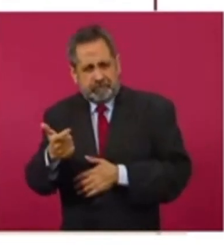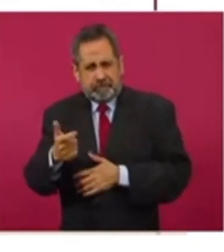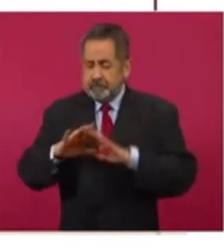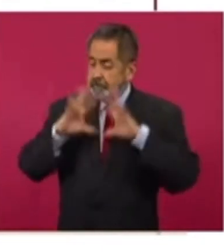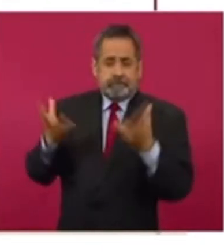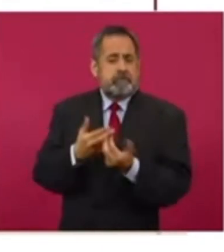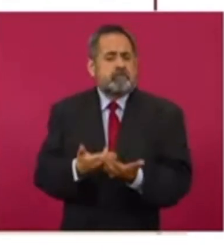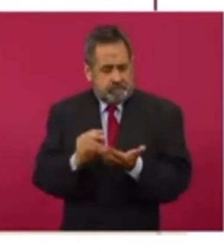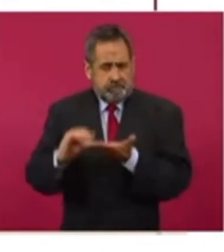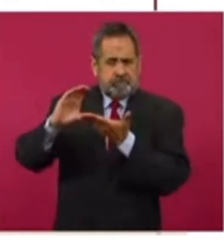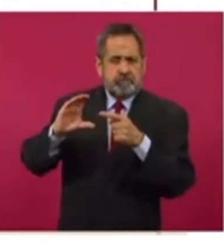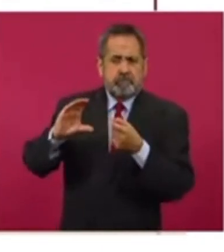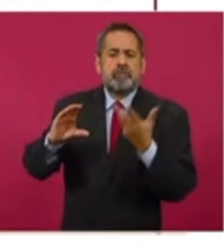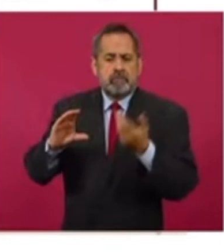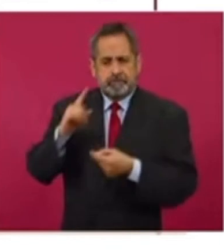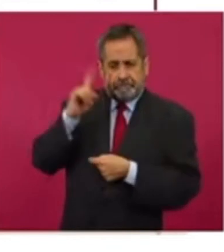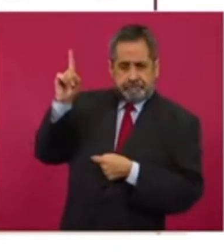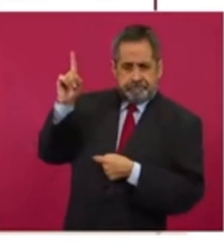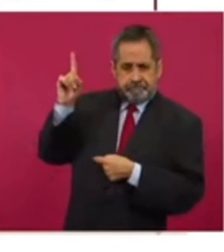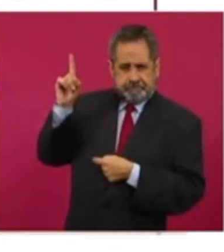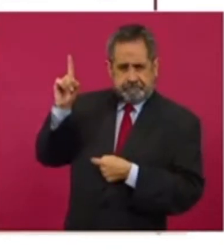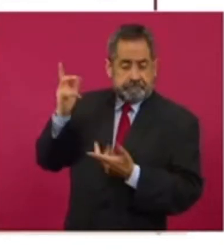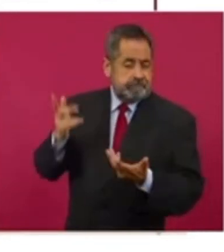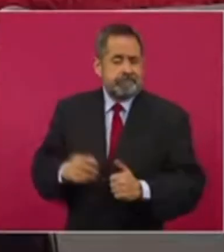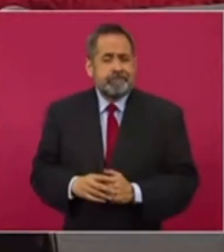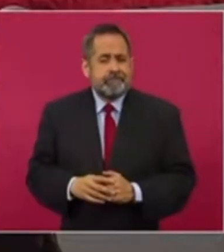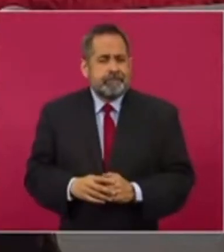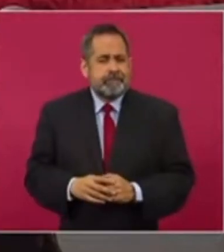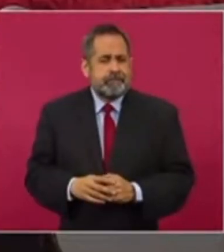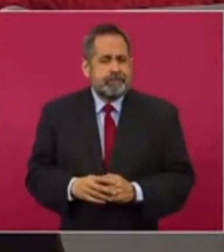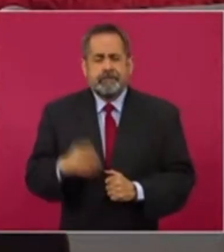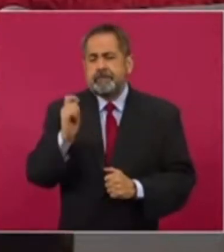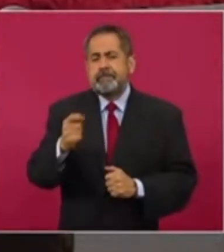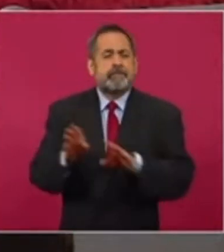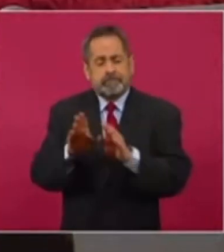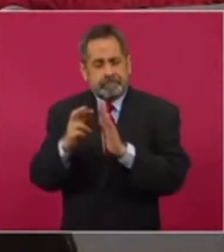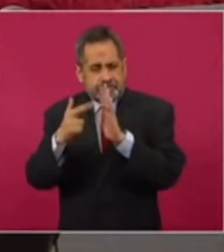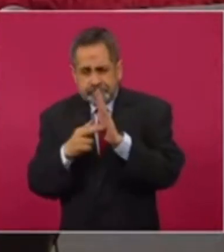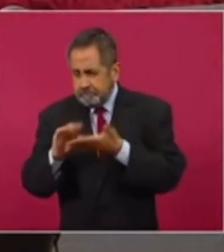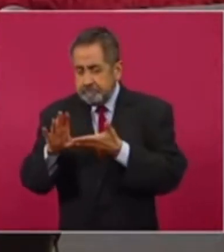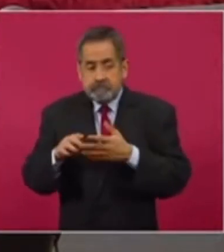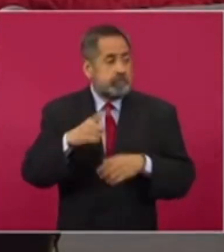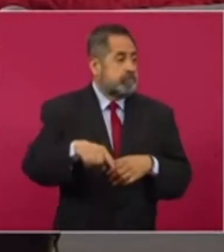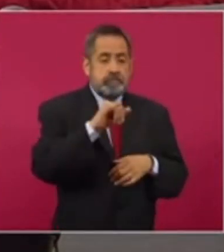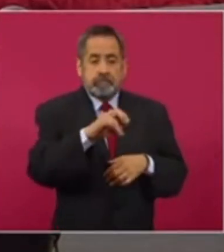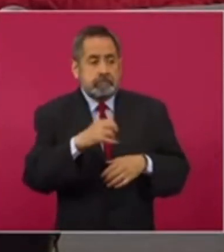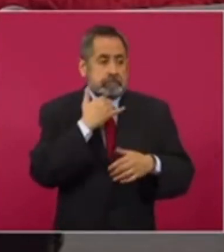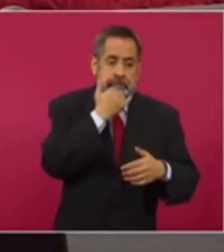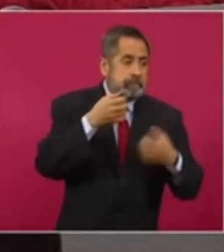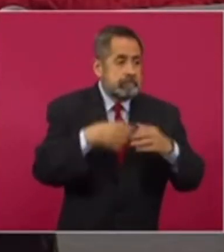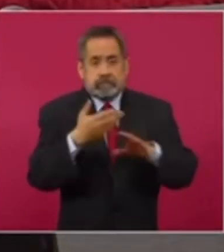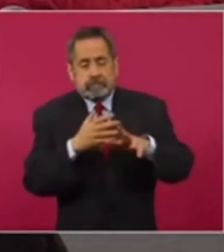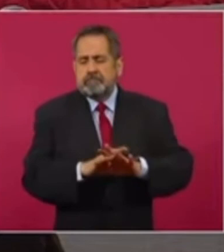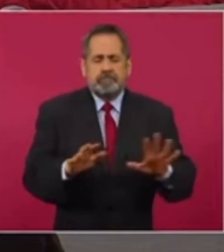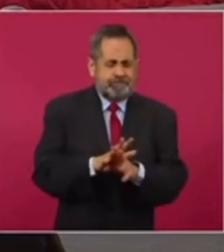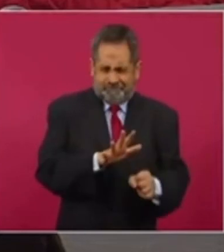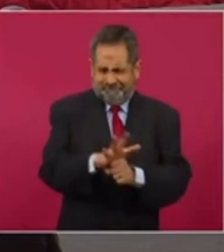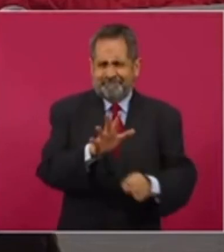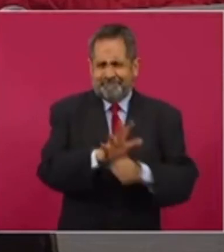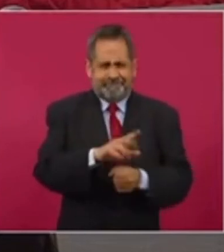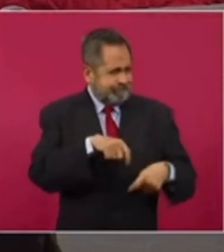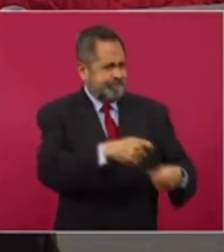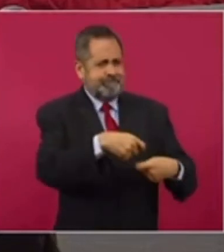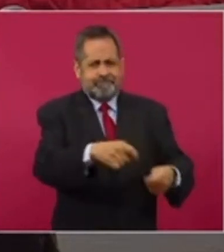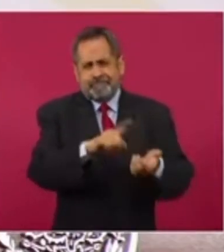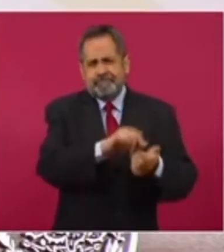de pesos, dando un esfuerzo de 2.972 millones de pesos. Cabe precisar que con estas medidas no se ven afectadas la entrega de recursos por concepto de prerrogativas a los